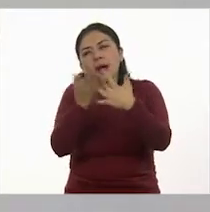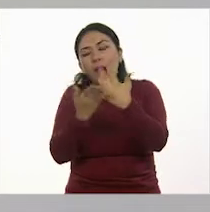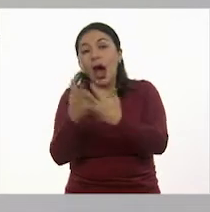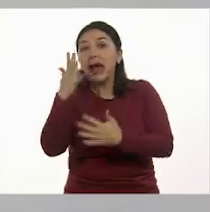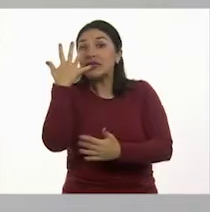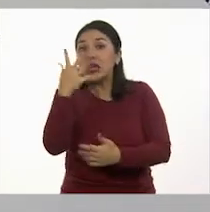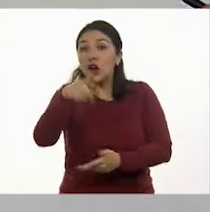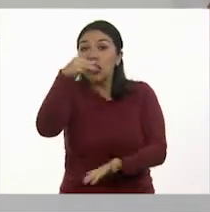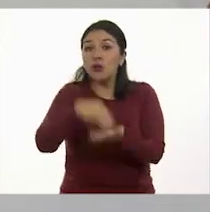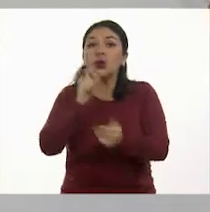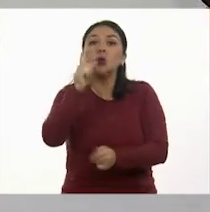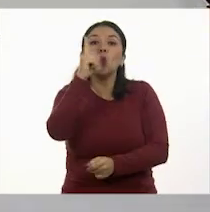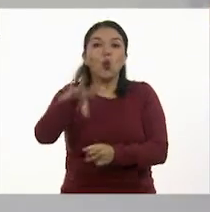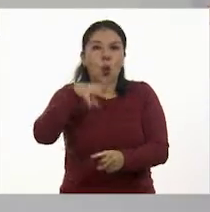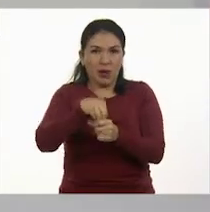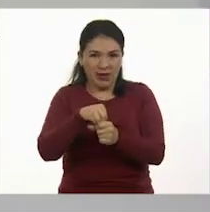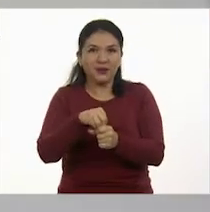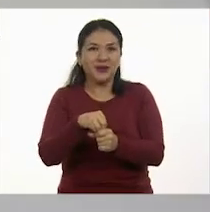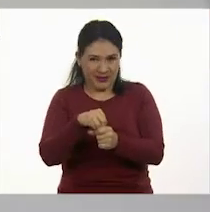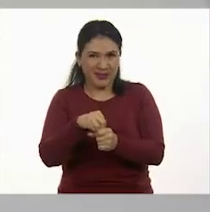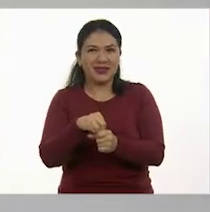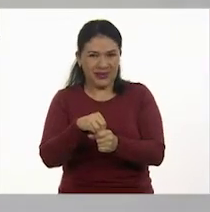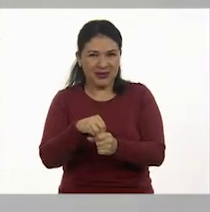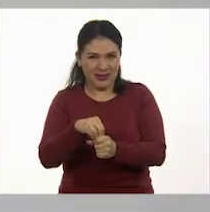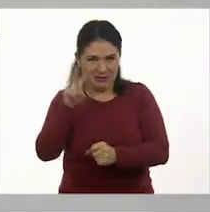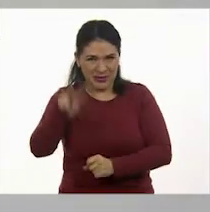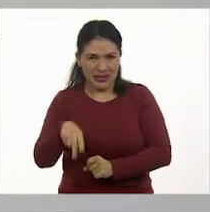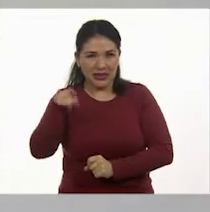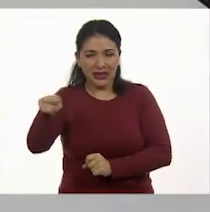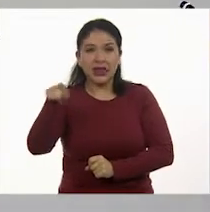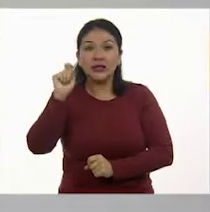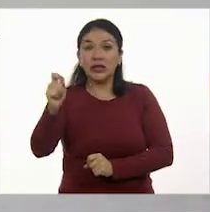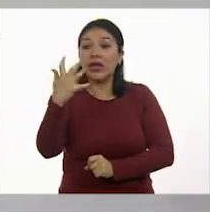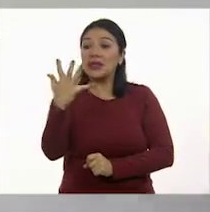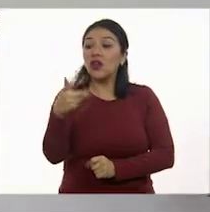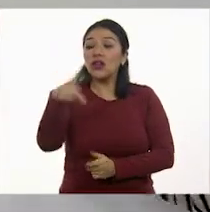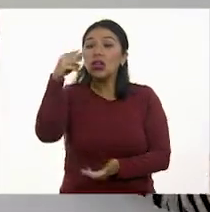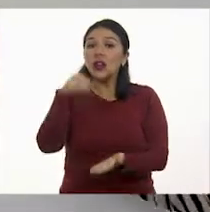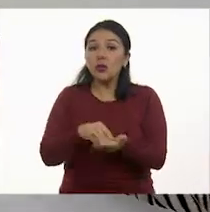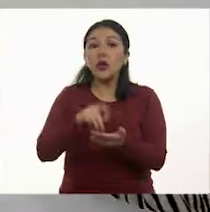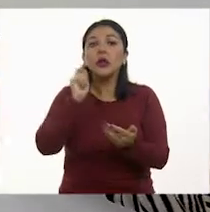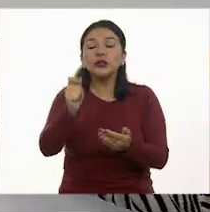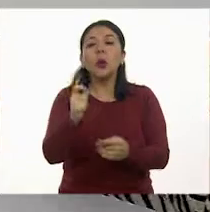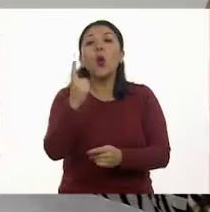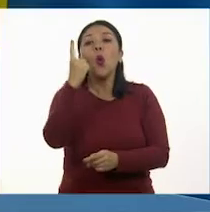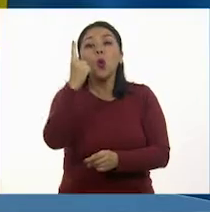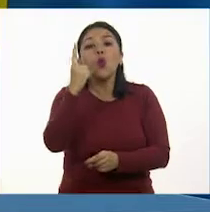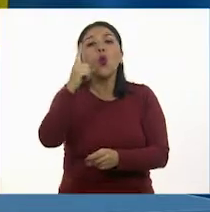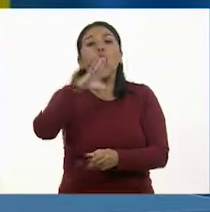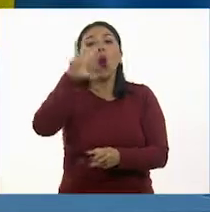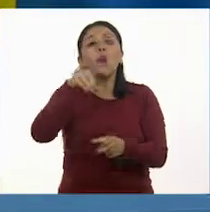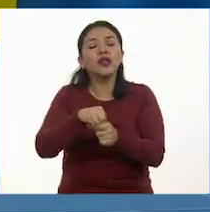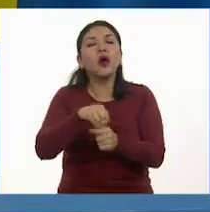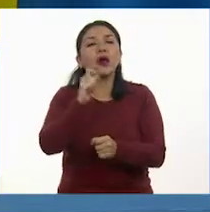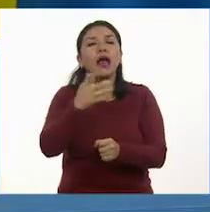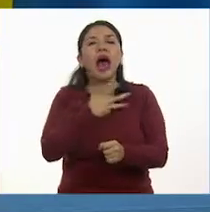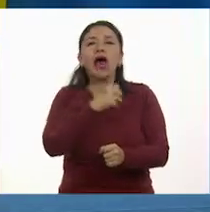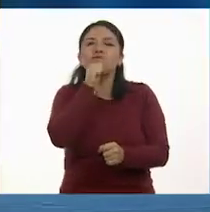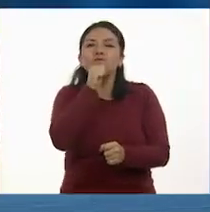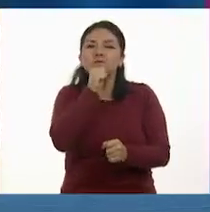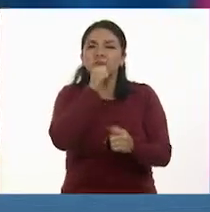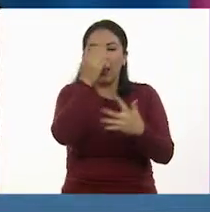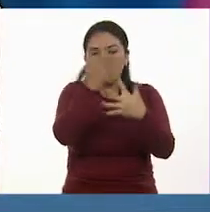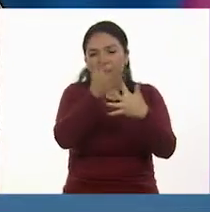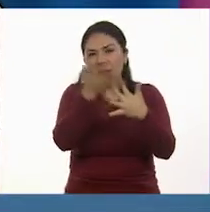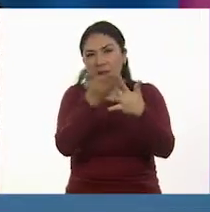Ajá. Entonces, cinco kilómetros equivaldría a un entero de cada uno de estos denominadores que escribimos aquí abajo.